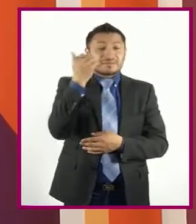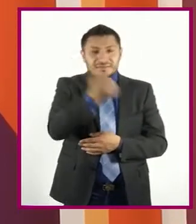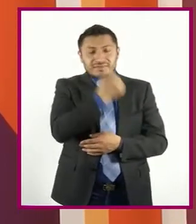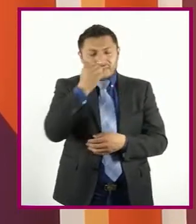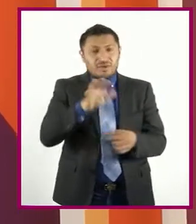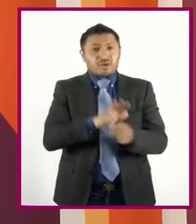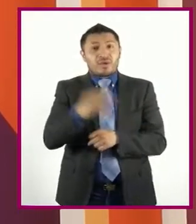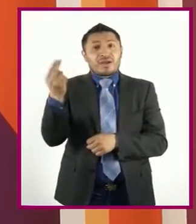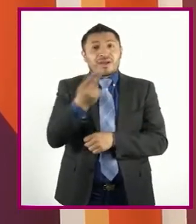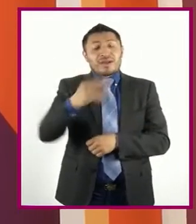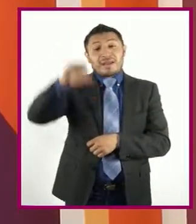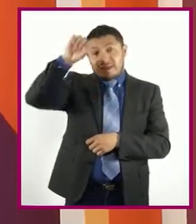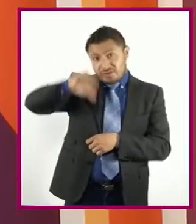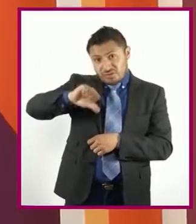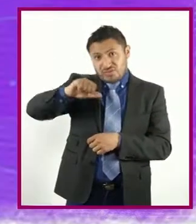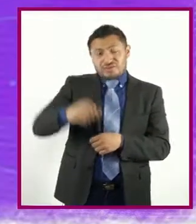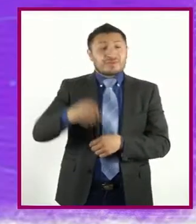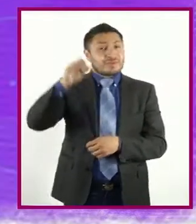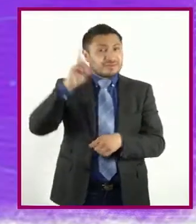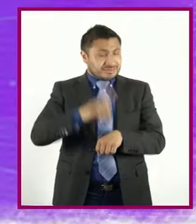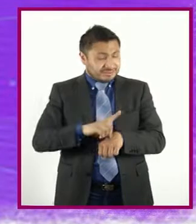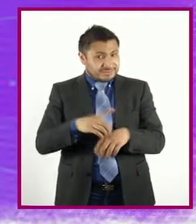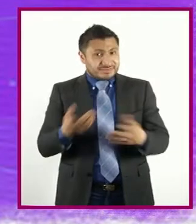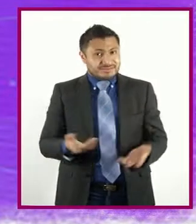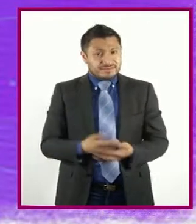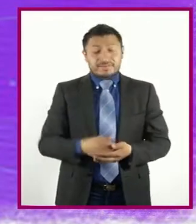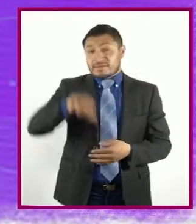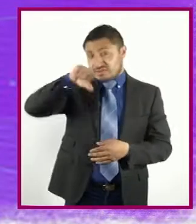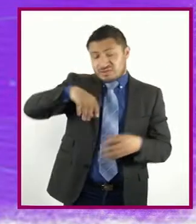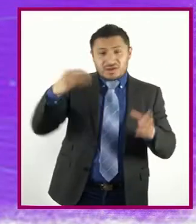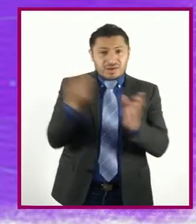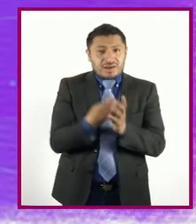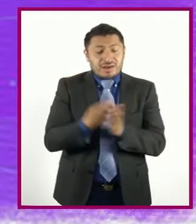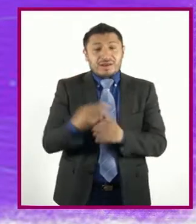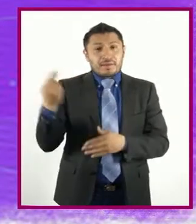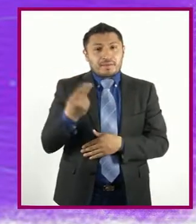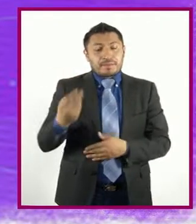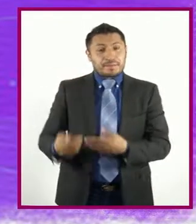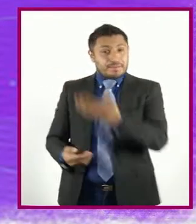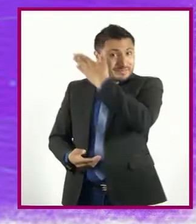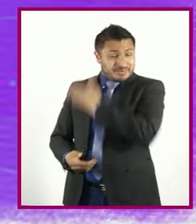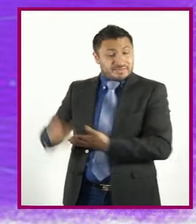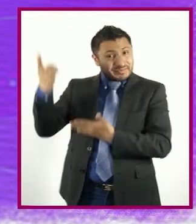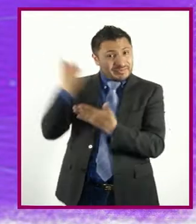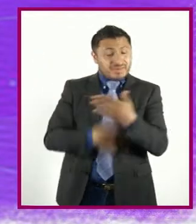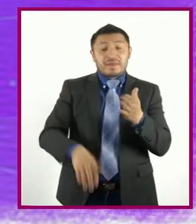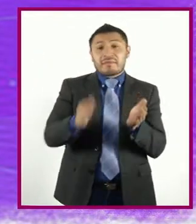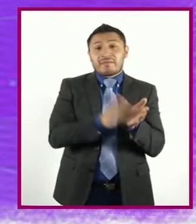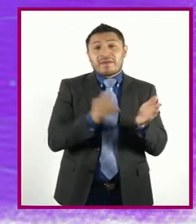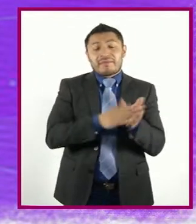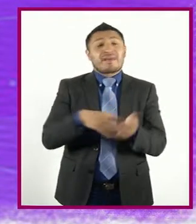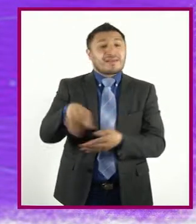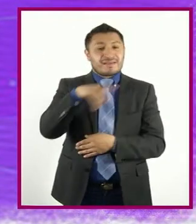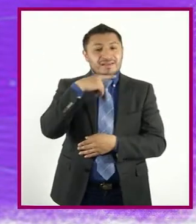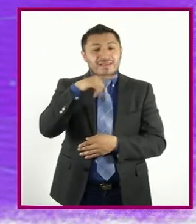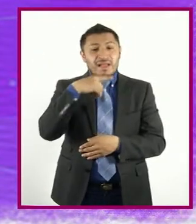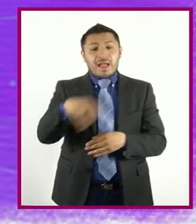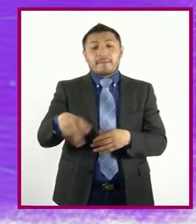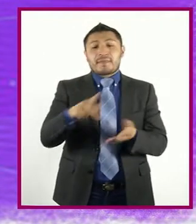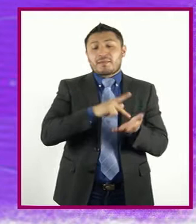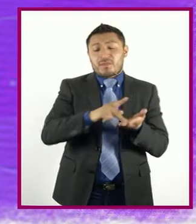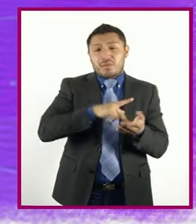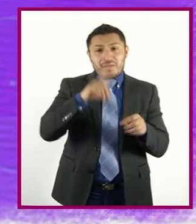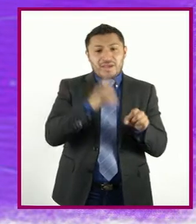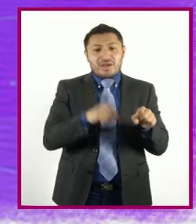vamos a necesitar El día de hoy? Para esta sesión Necesitaremos papel Lápiz Pluma Col